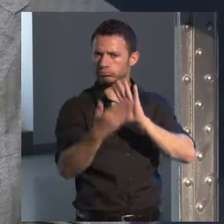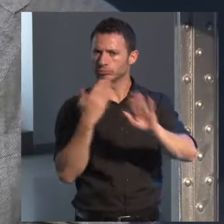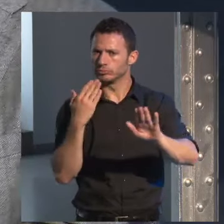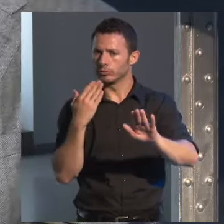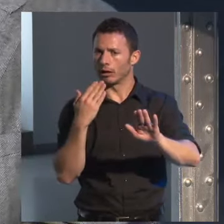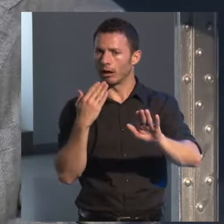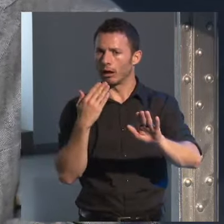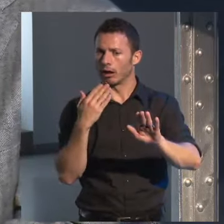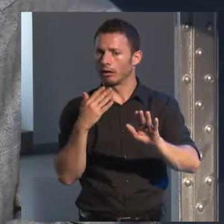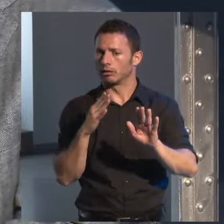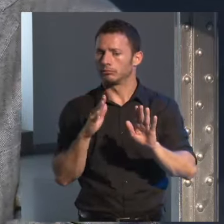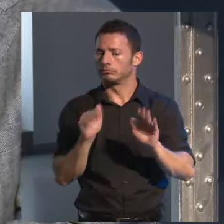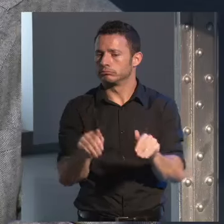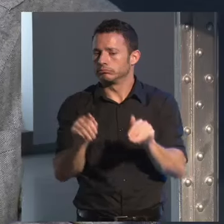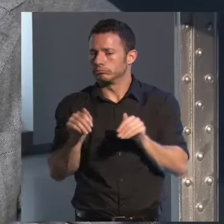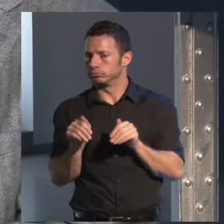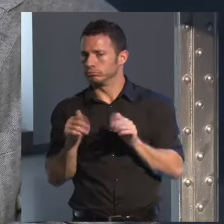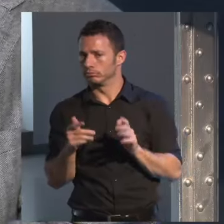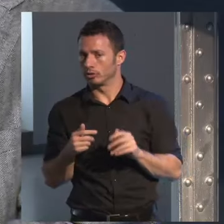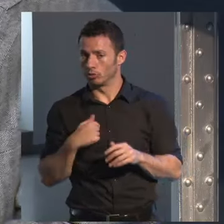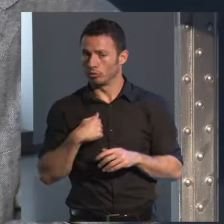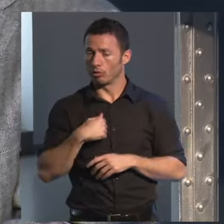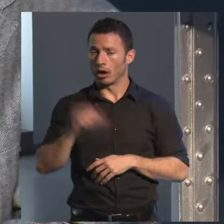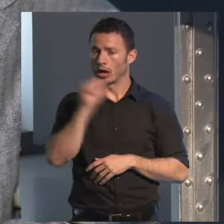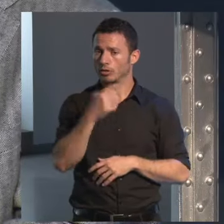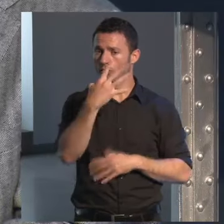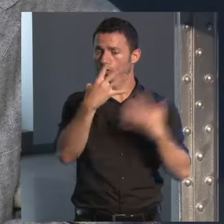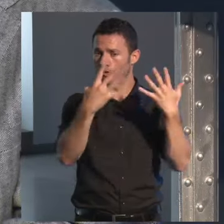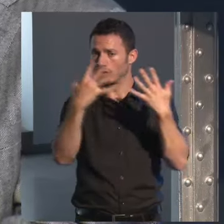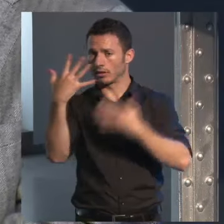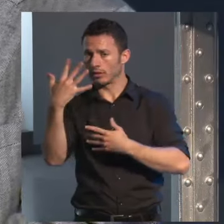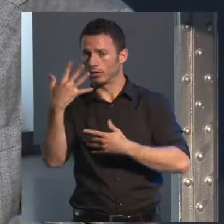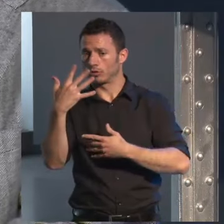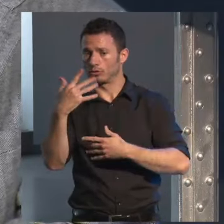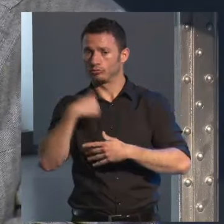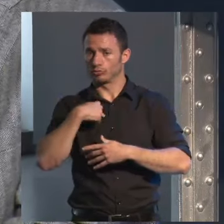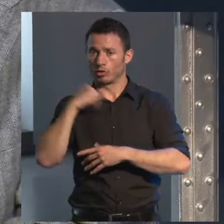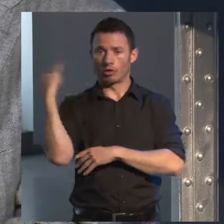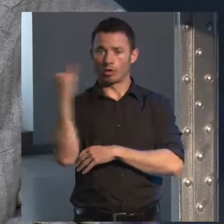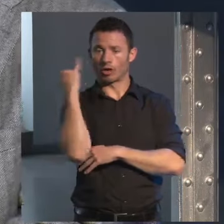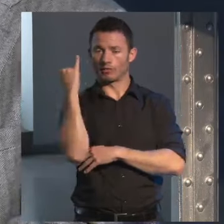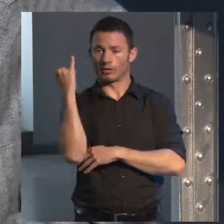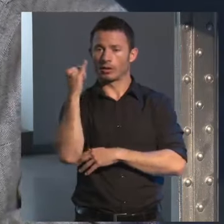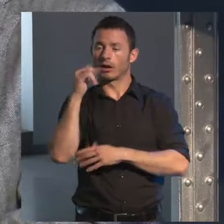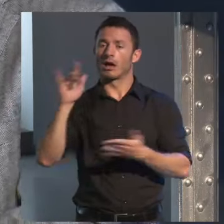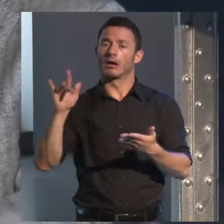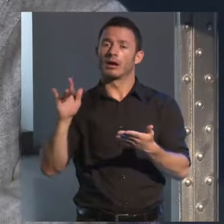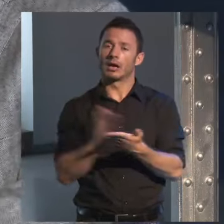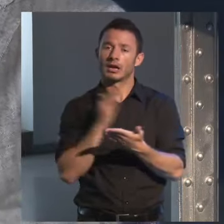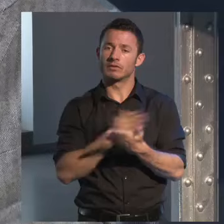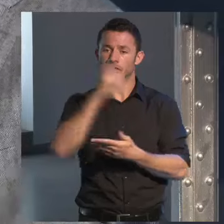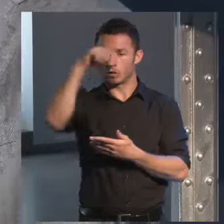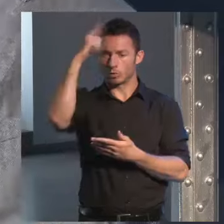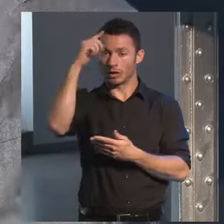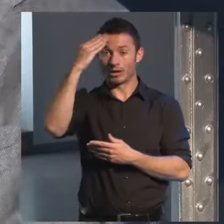en la orilla yo me nace al vacío yo en el año 95 era jefe de redacción de la revista cultural más importante de Cuba y dije